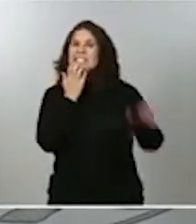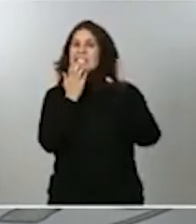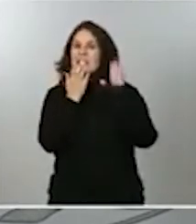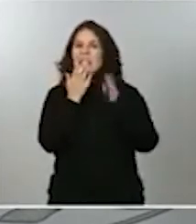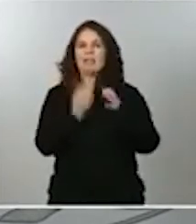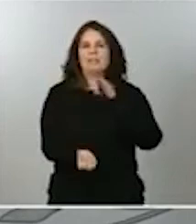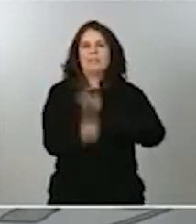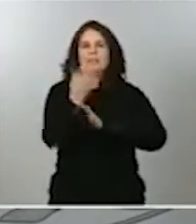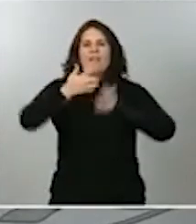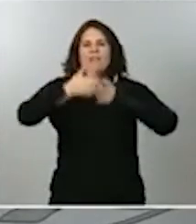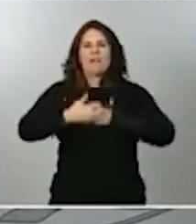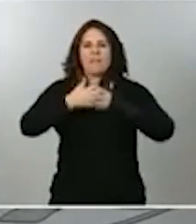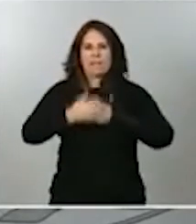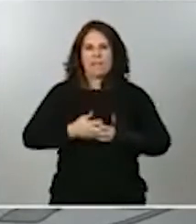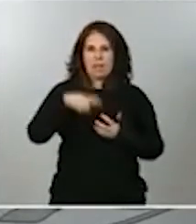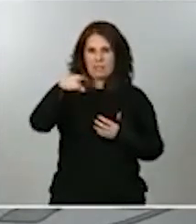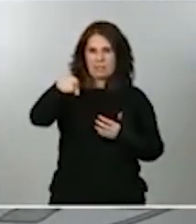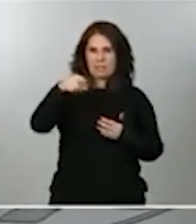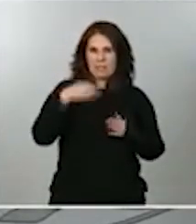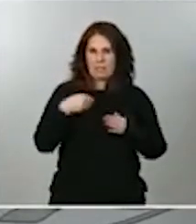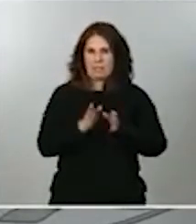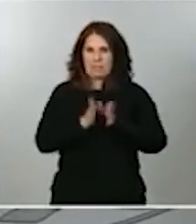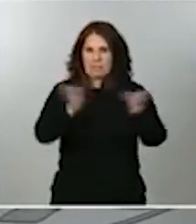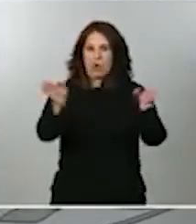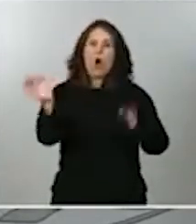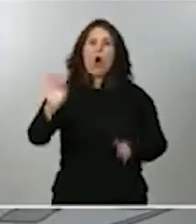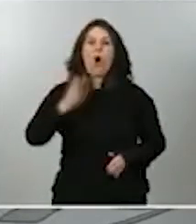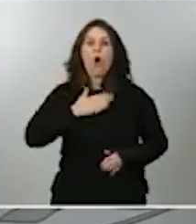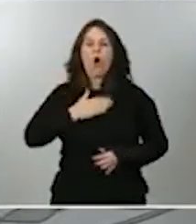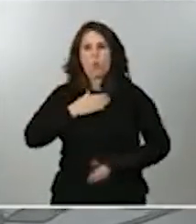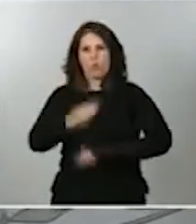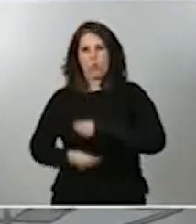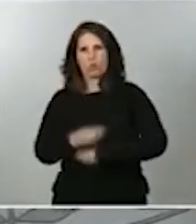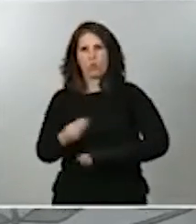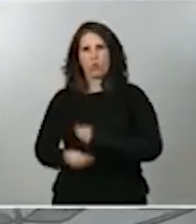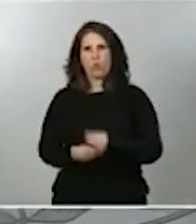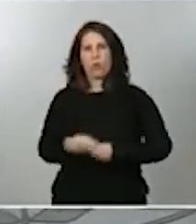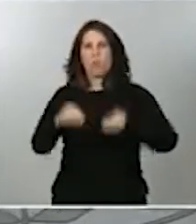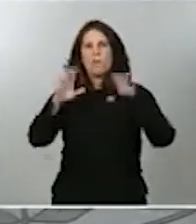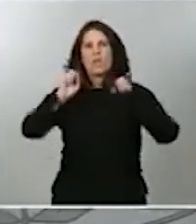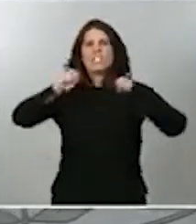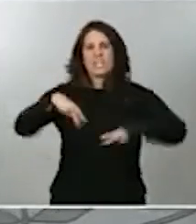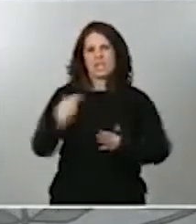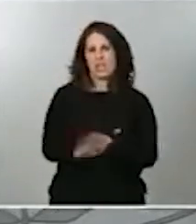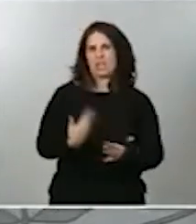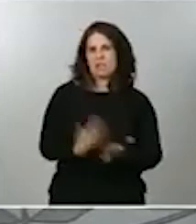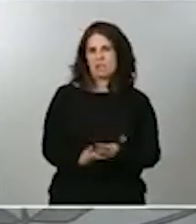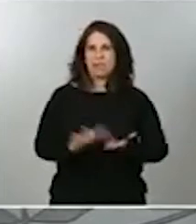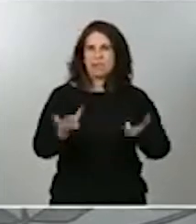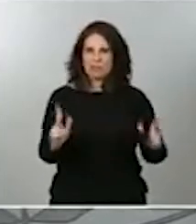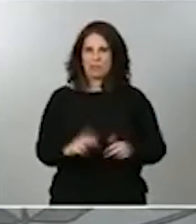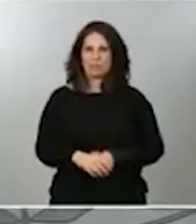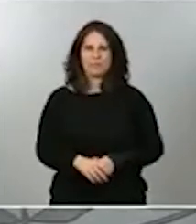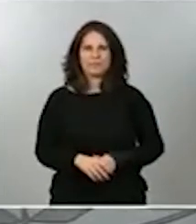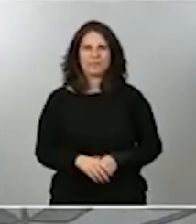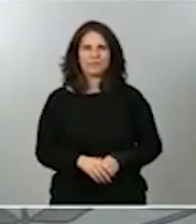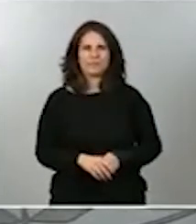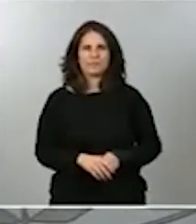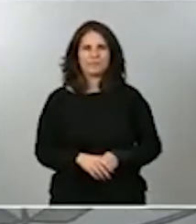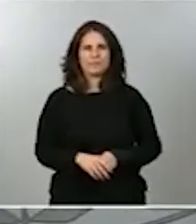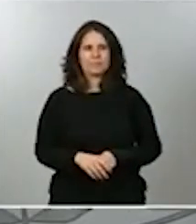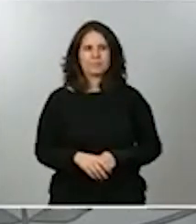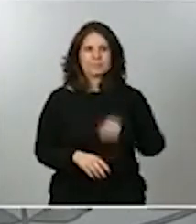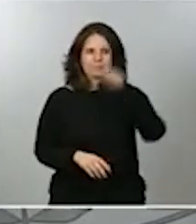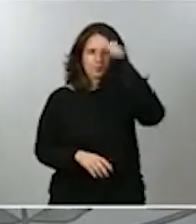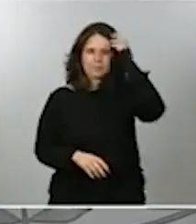o para los que lo tienen en su posesión sin la adecuada certificación. También, otra de las medidas que se enfocan a prevenir